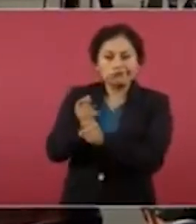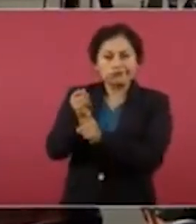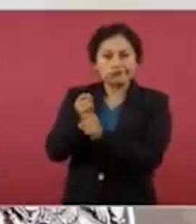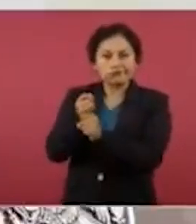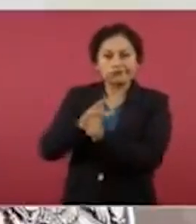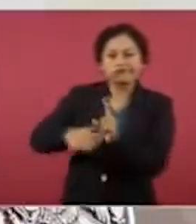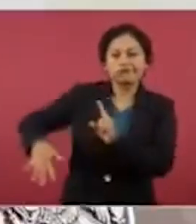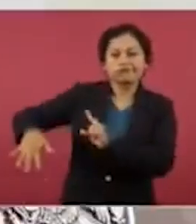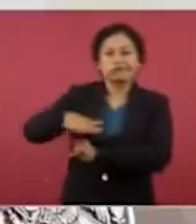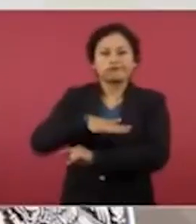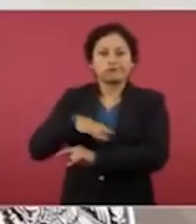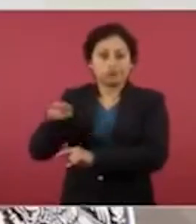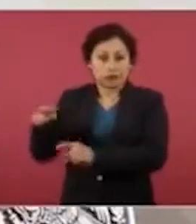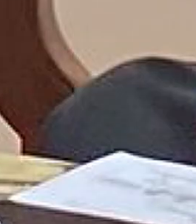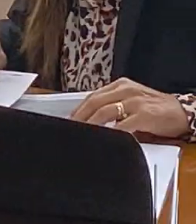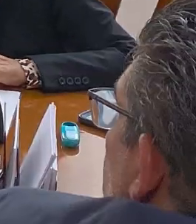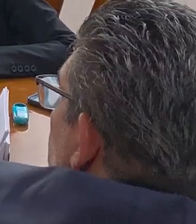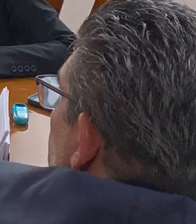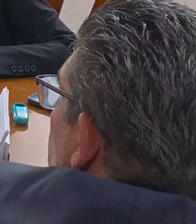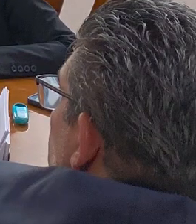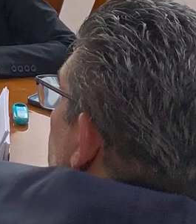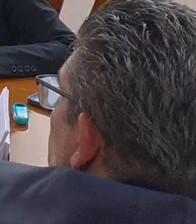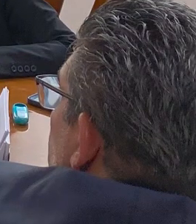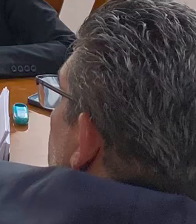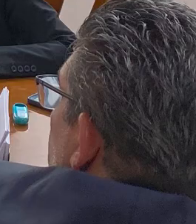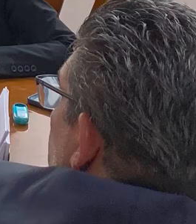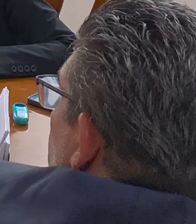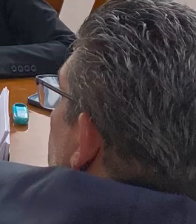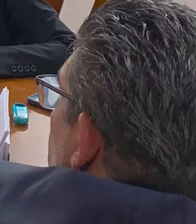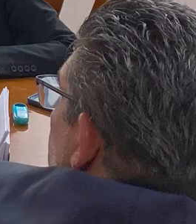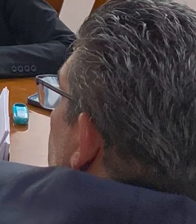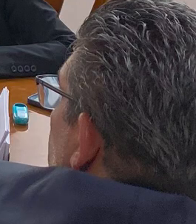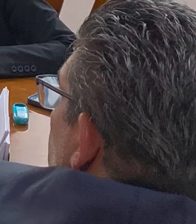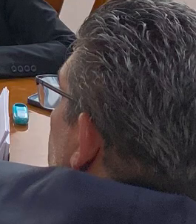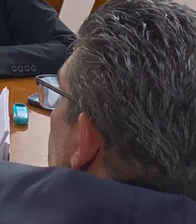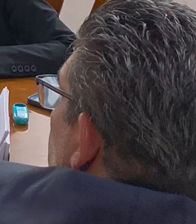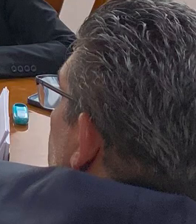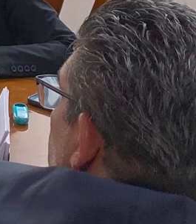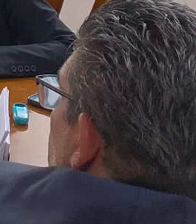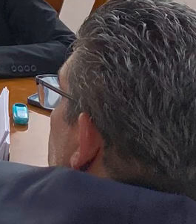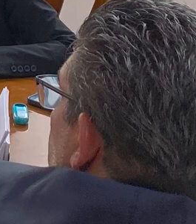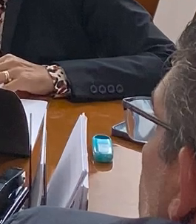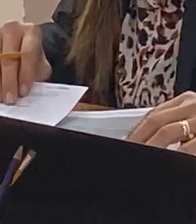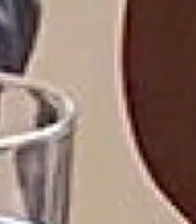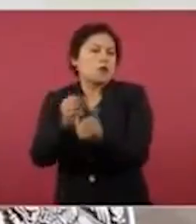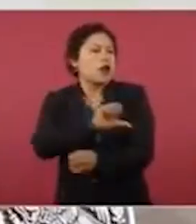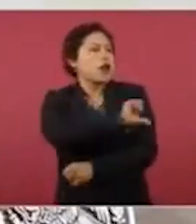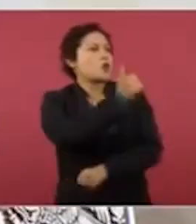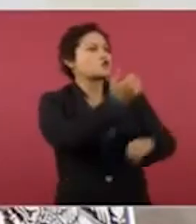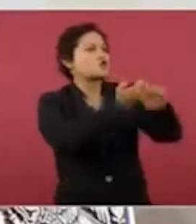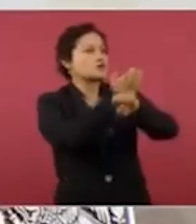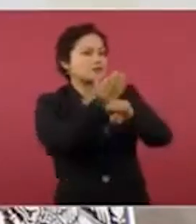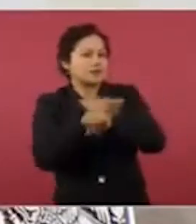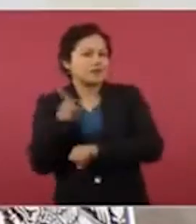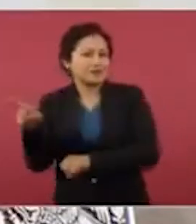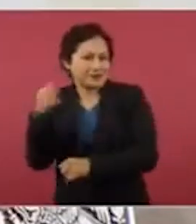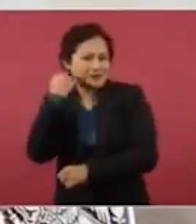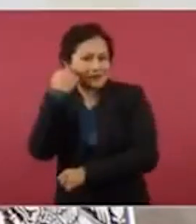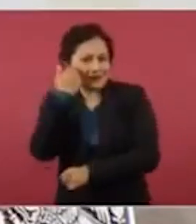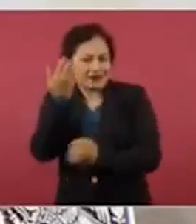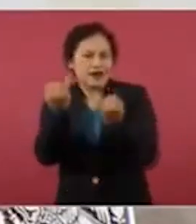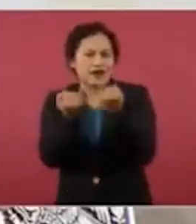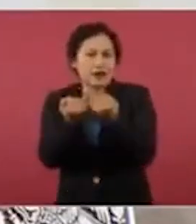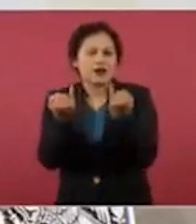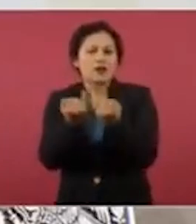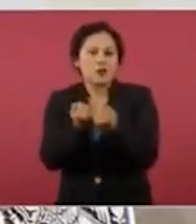de campo que ellos habían programado lo hiciéramos en conjunto, como lo hicimos en todos los otros estados, con las cédulas de